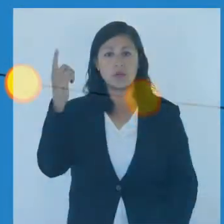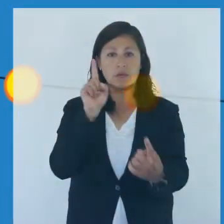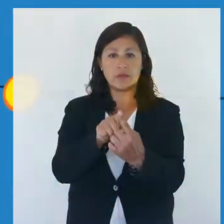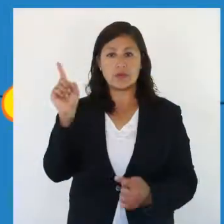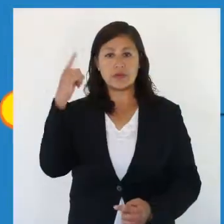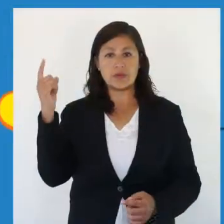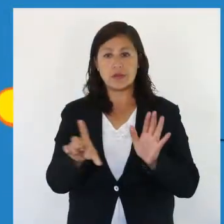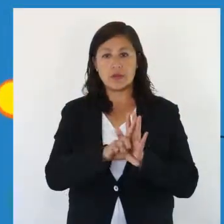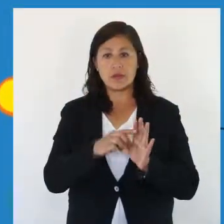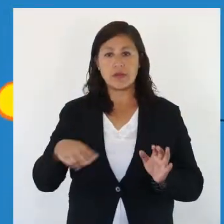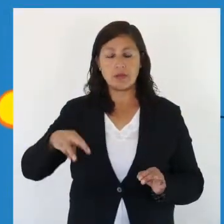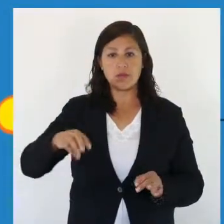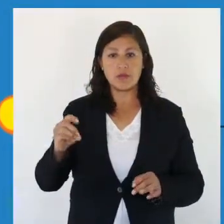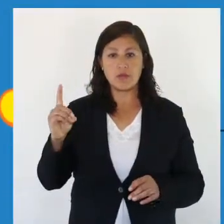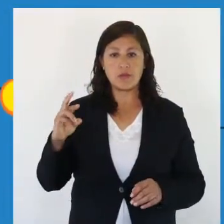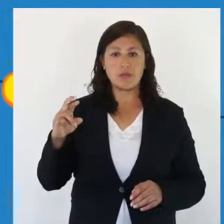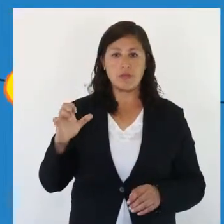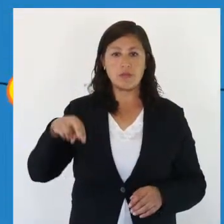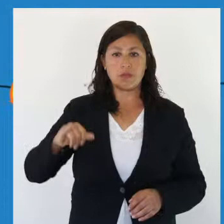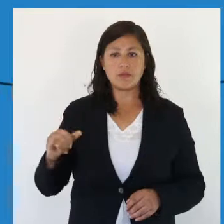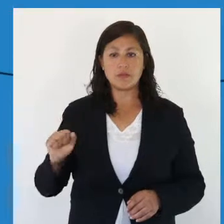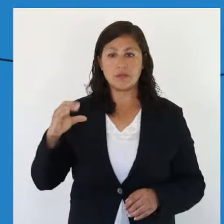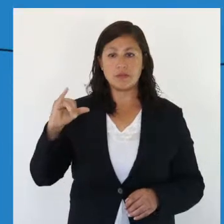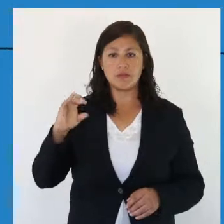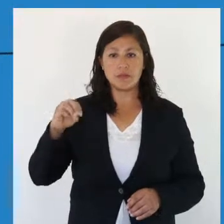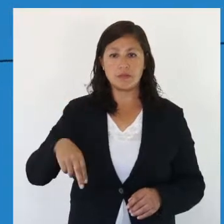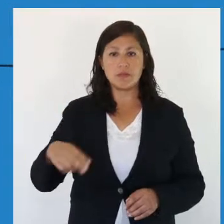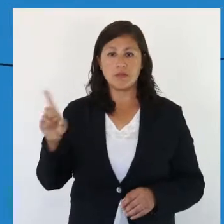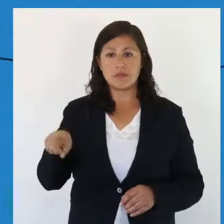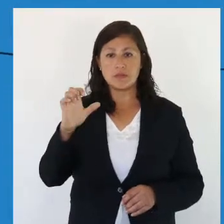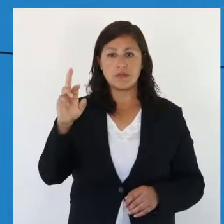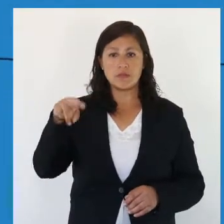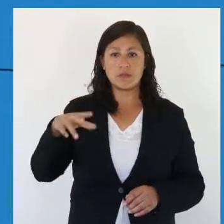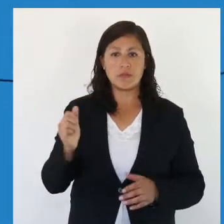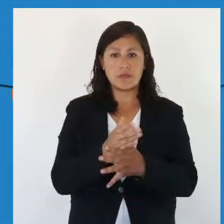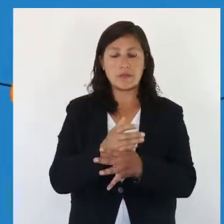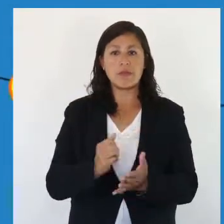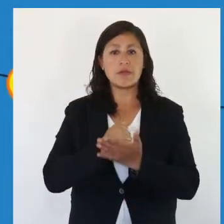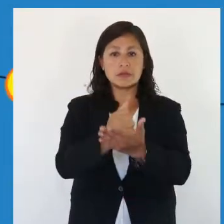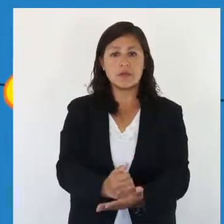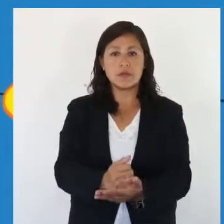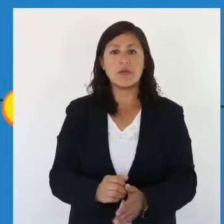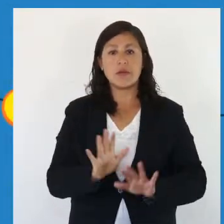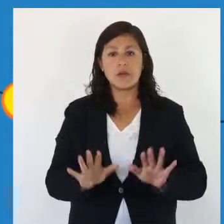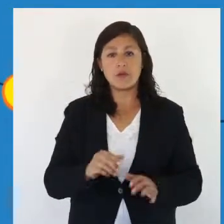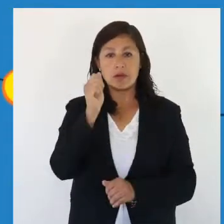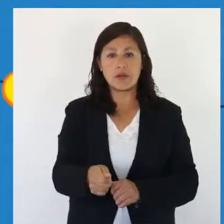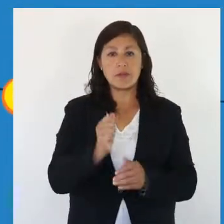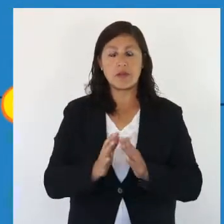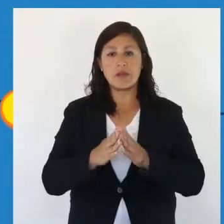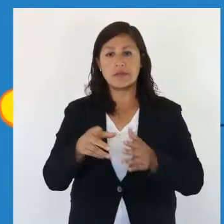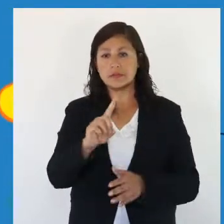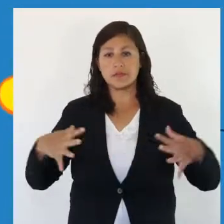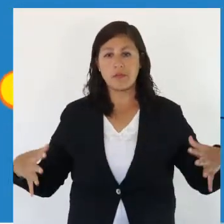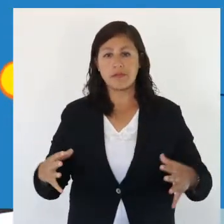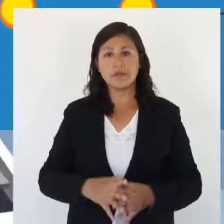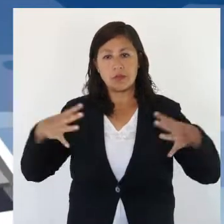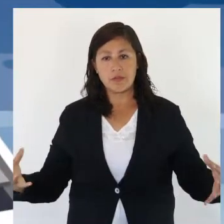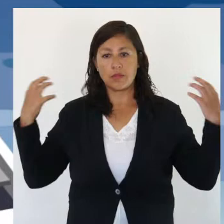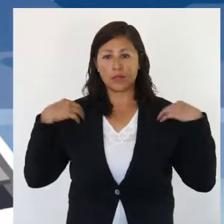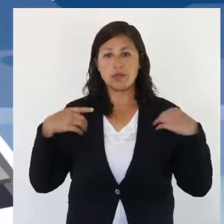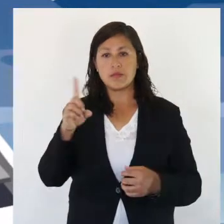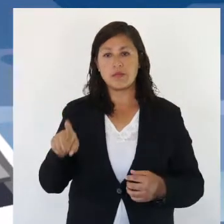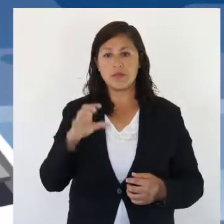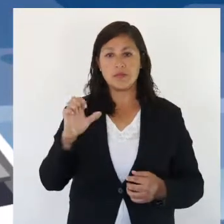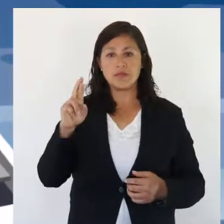Uno de los objetivos principales de la Ley de Modernización de Cerna Pesca es contribuir a la sustentabilidad de la pesca artesanal, ampliando